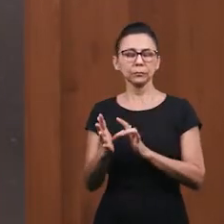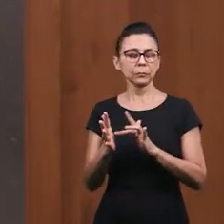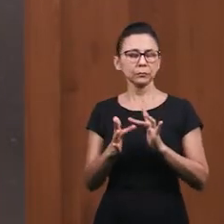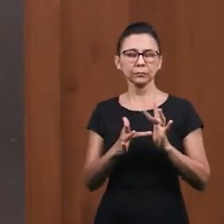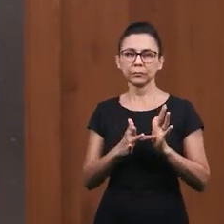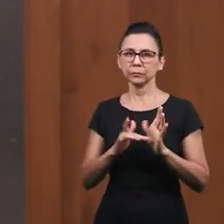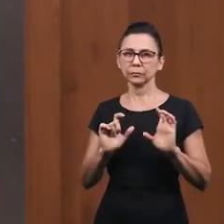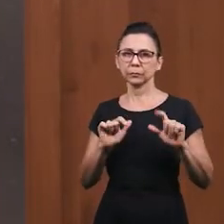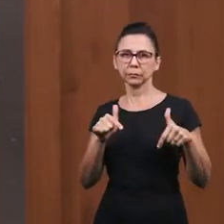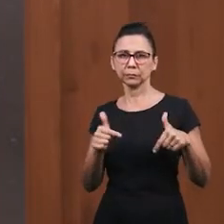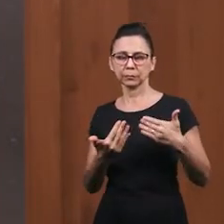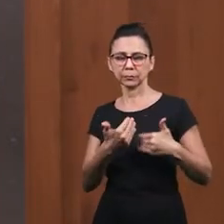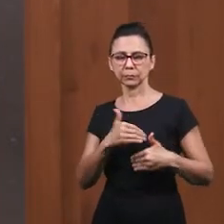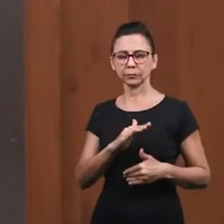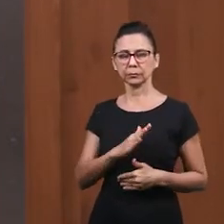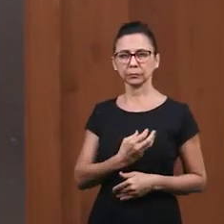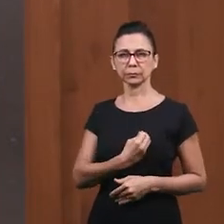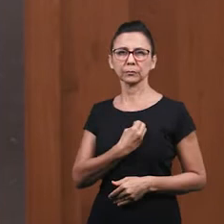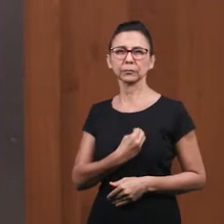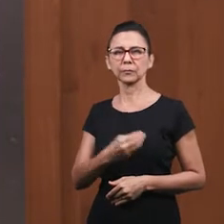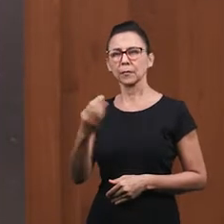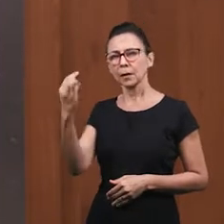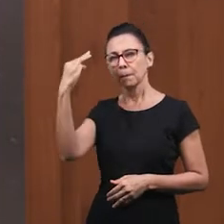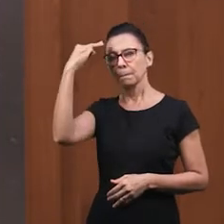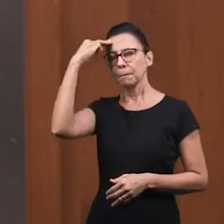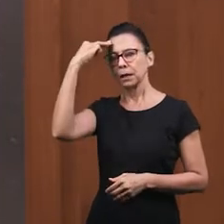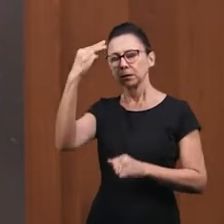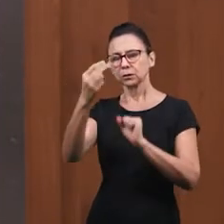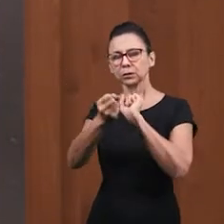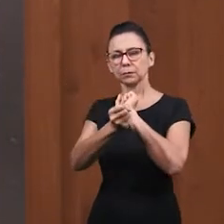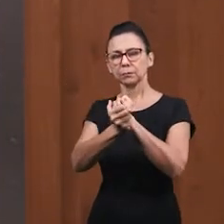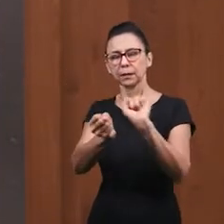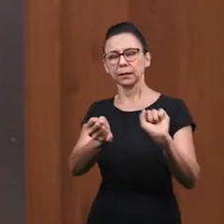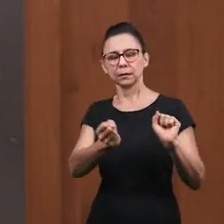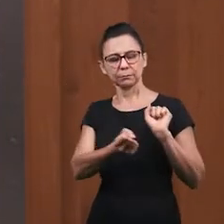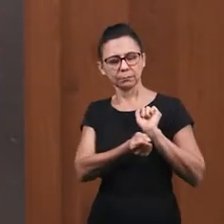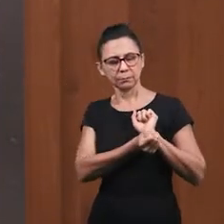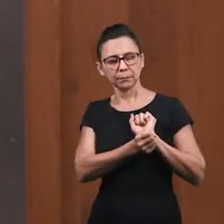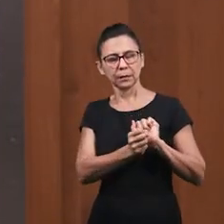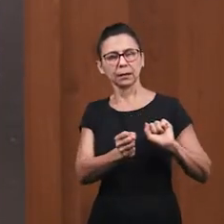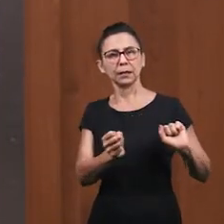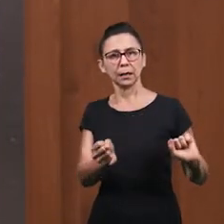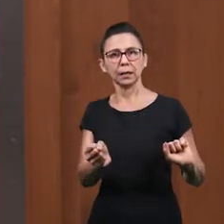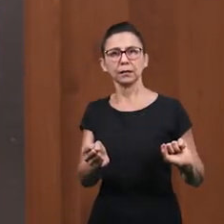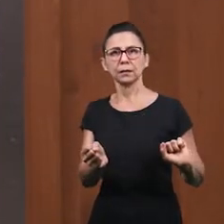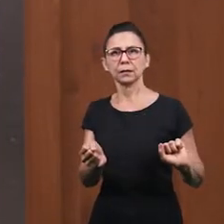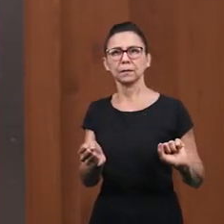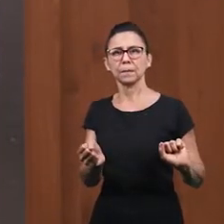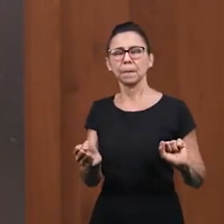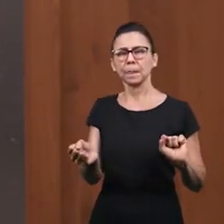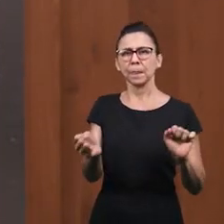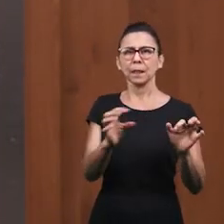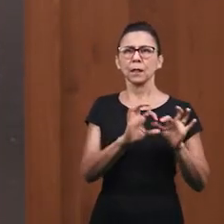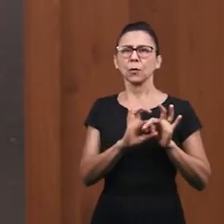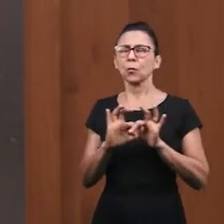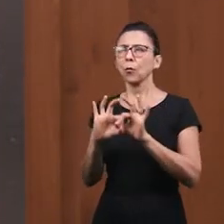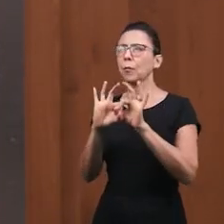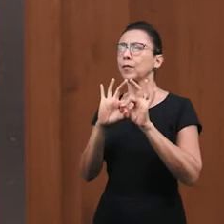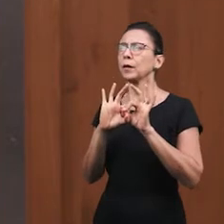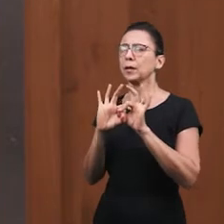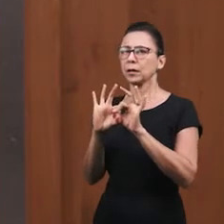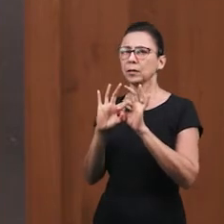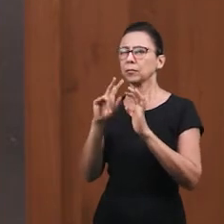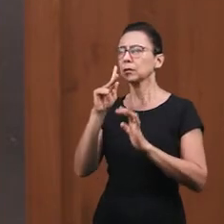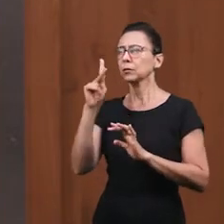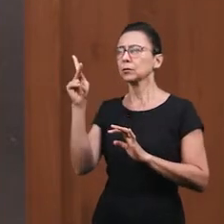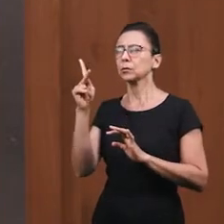que la sangre de Jesús actúe en nuestra vida, en nuestra mente, en nuestro corazón y nos des instantes